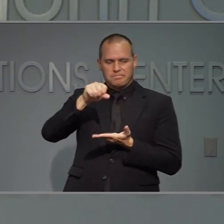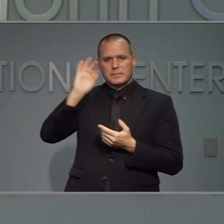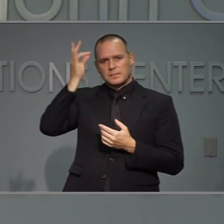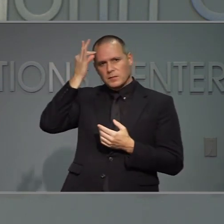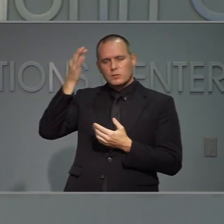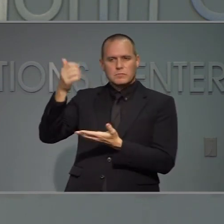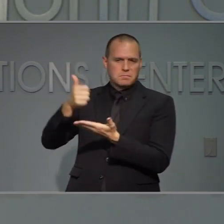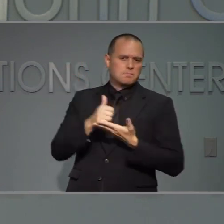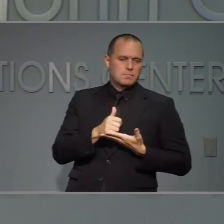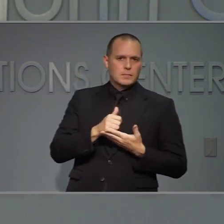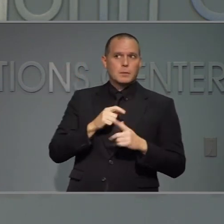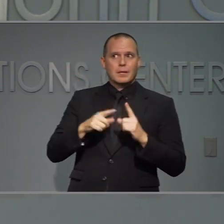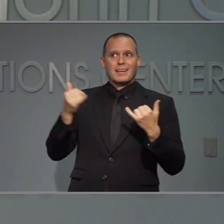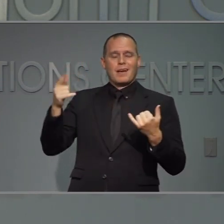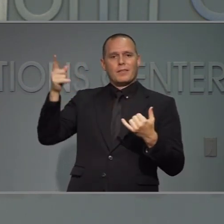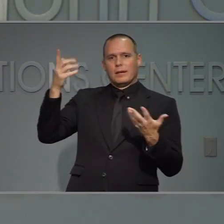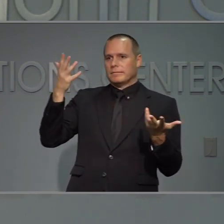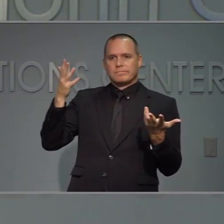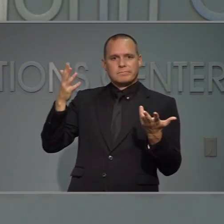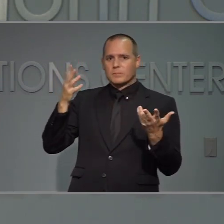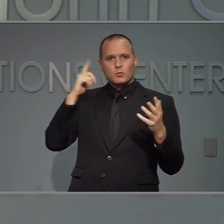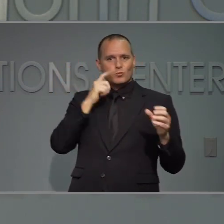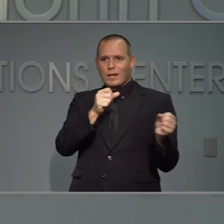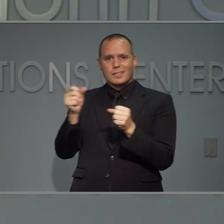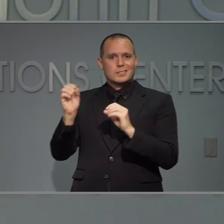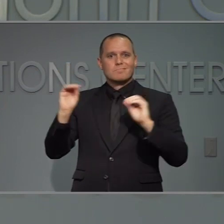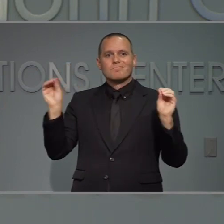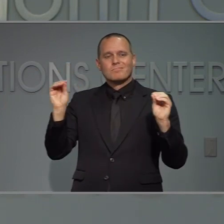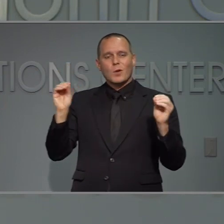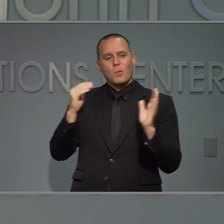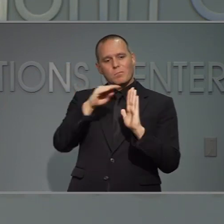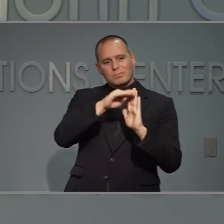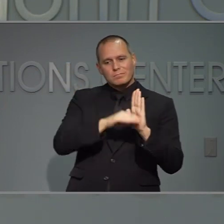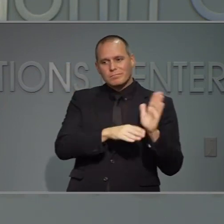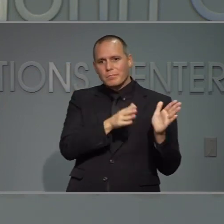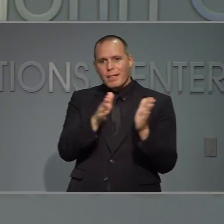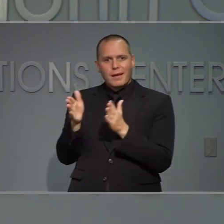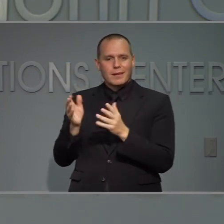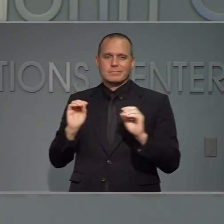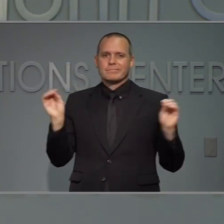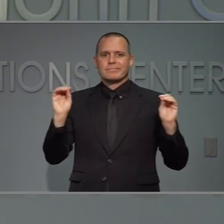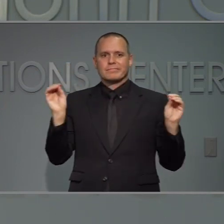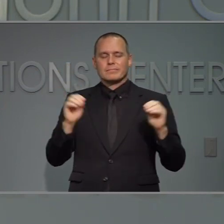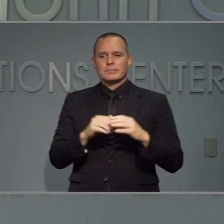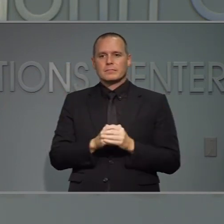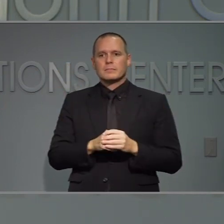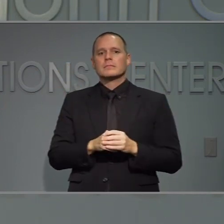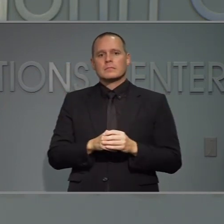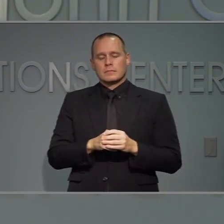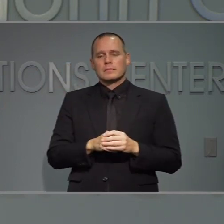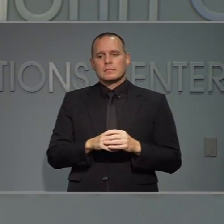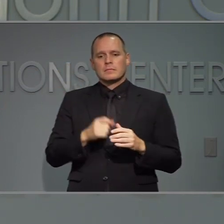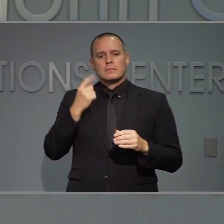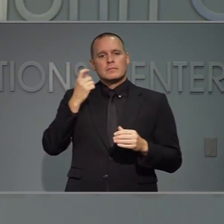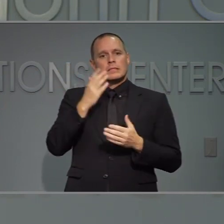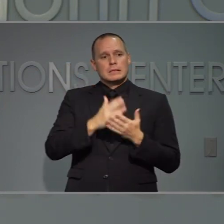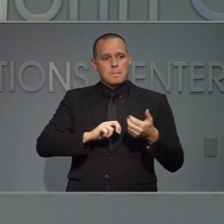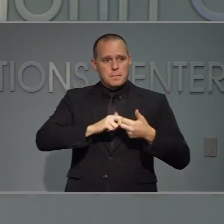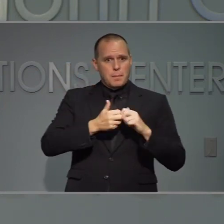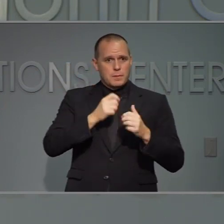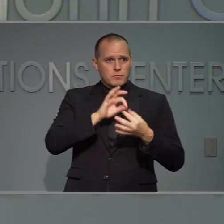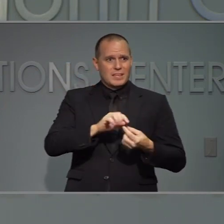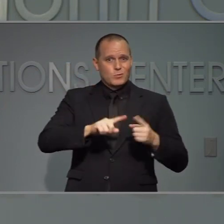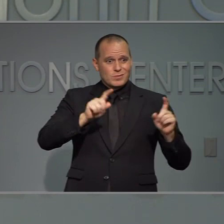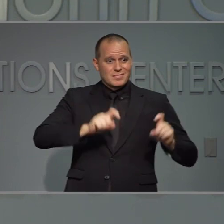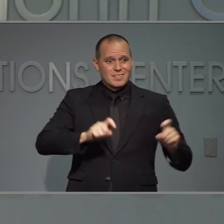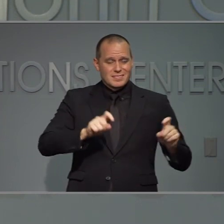preocupa todavía el no tener una estrategia federal hemos visto muchos problemas en por muchos problemas